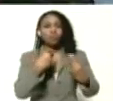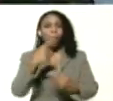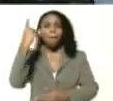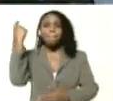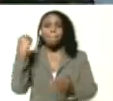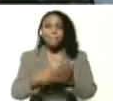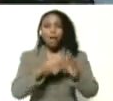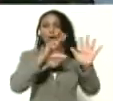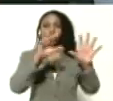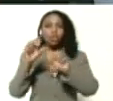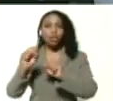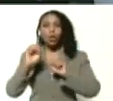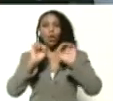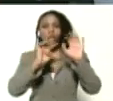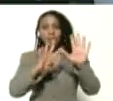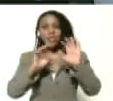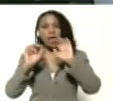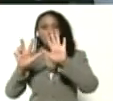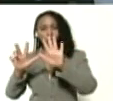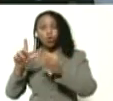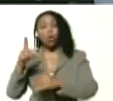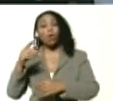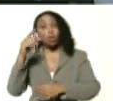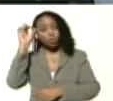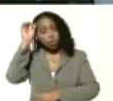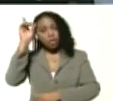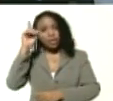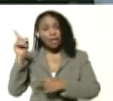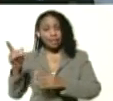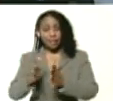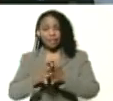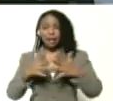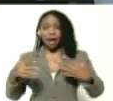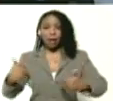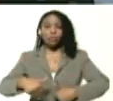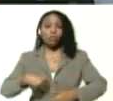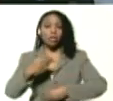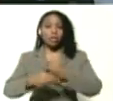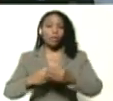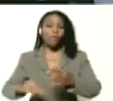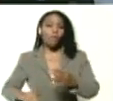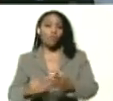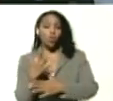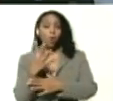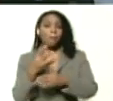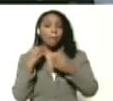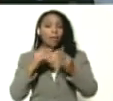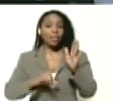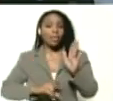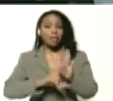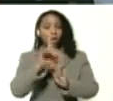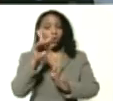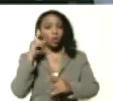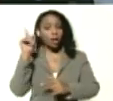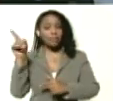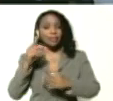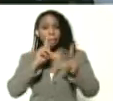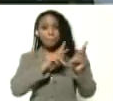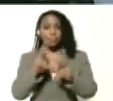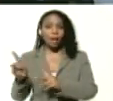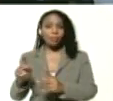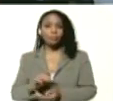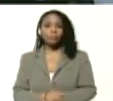.898 docentes gracias a ese gran esfuerzo que por supuesto es fundamental para el desarrollo exitoso de este plan